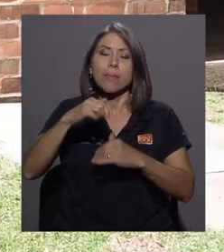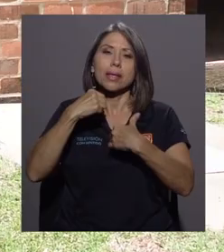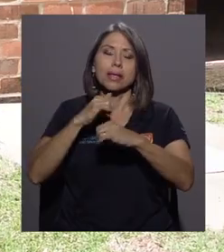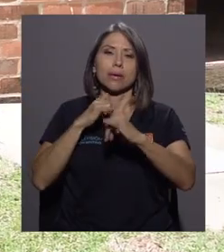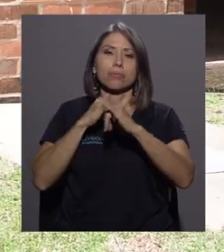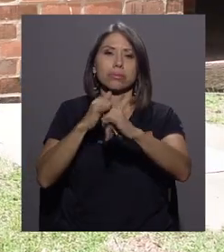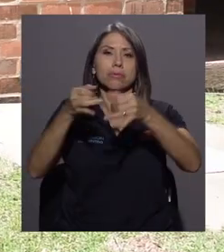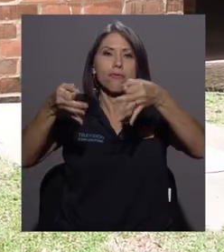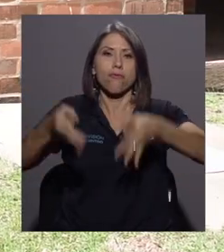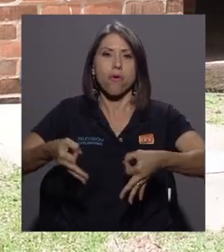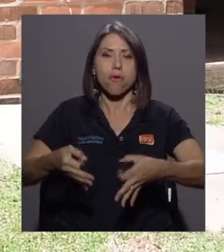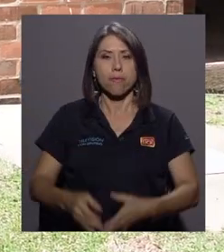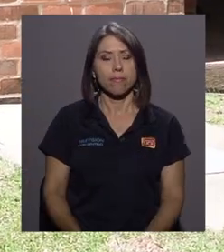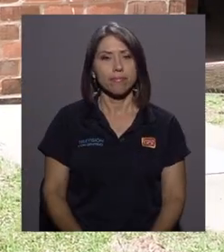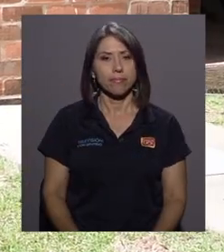sus denuncias.